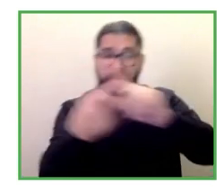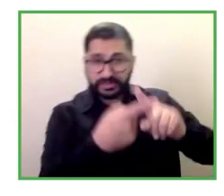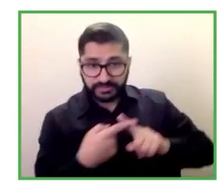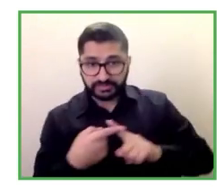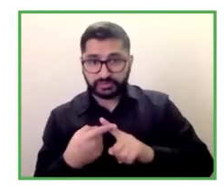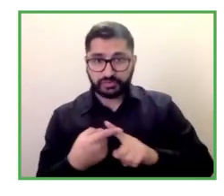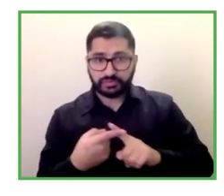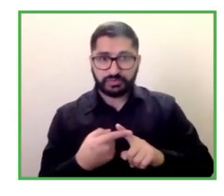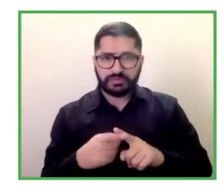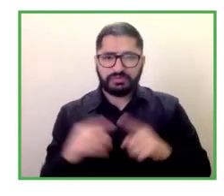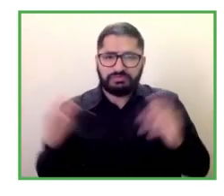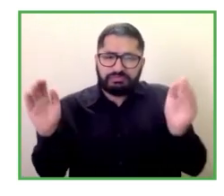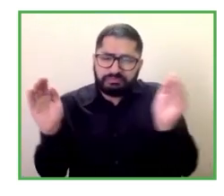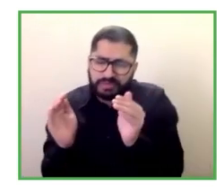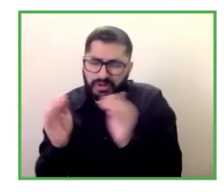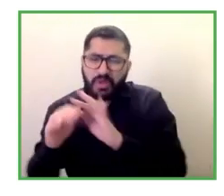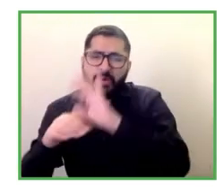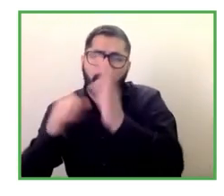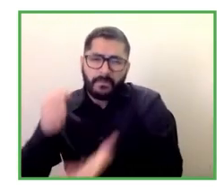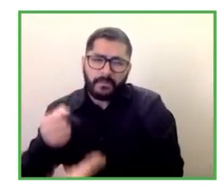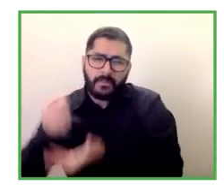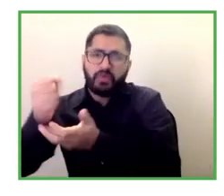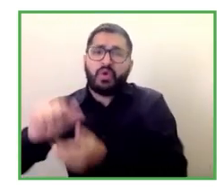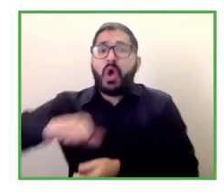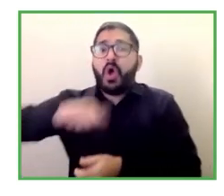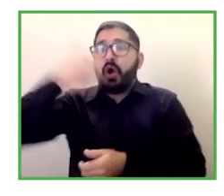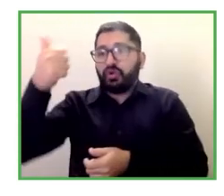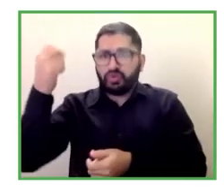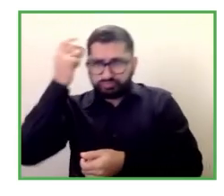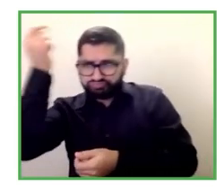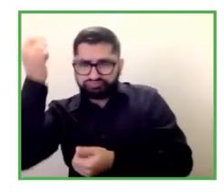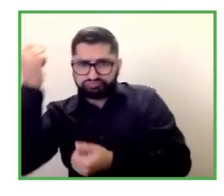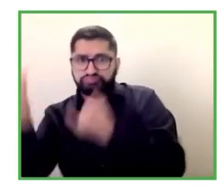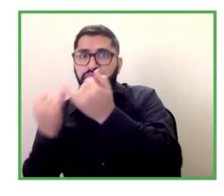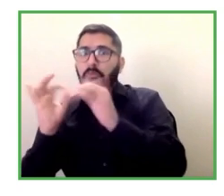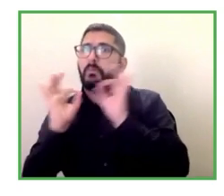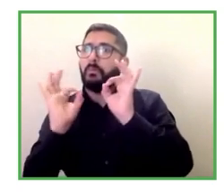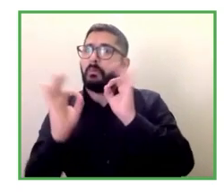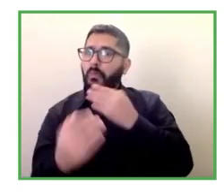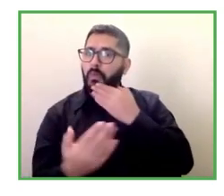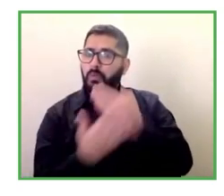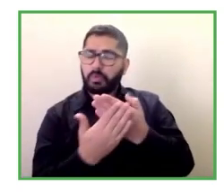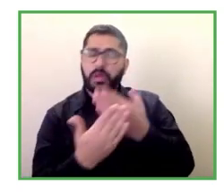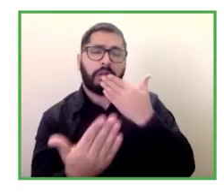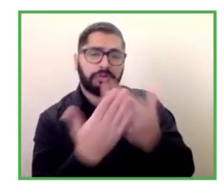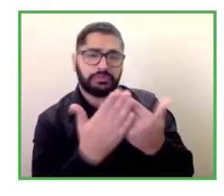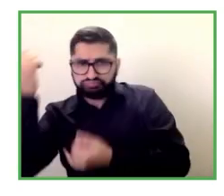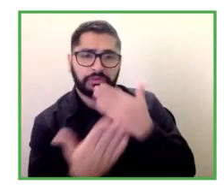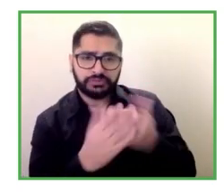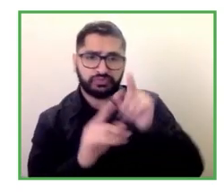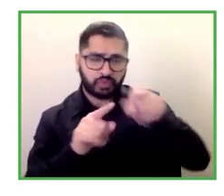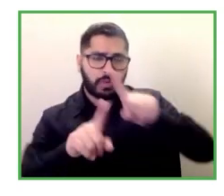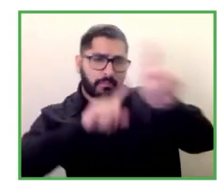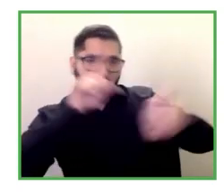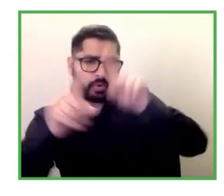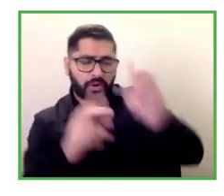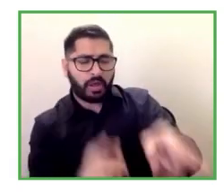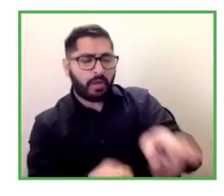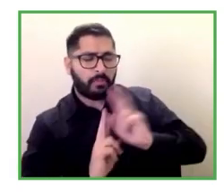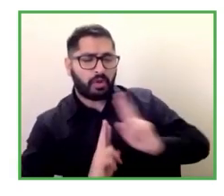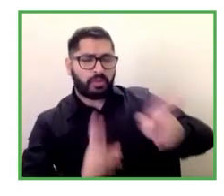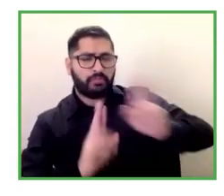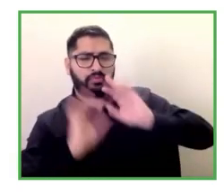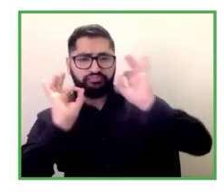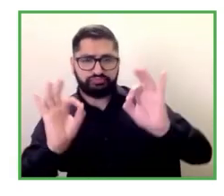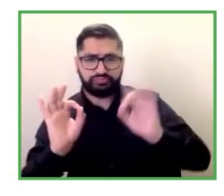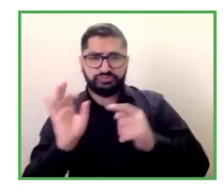tu respuesta muy interesante detectar esas tendencias que son que marcan también cuáles son los objetivos que a nivel local